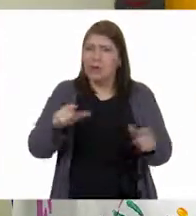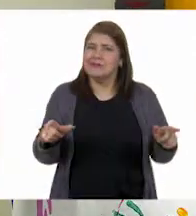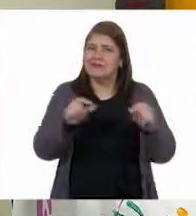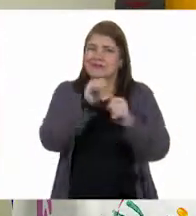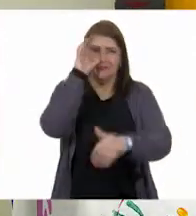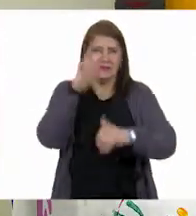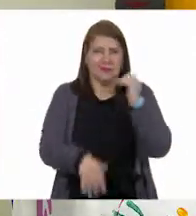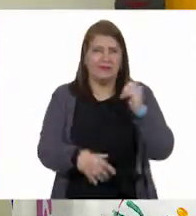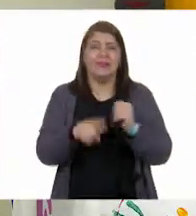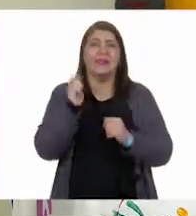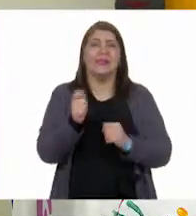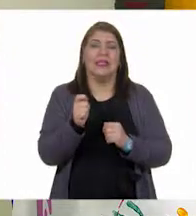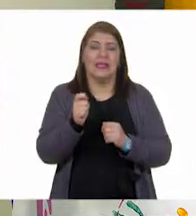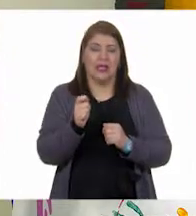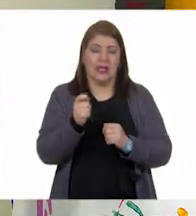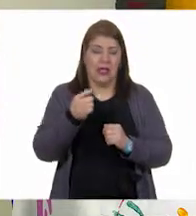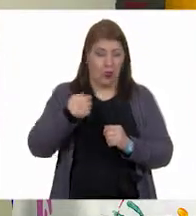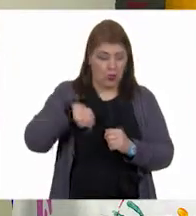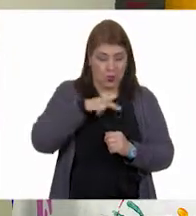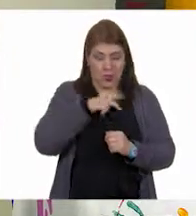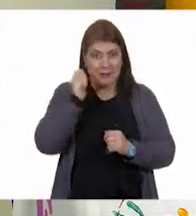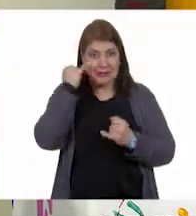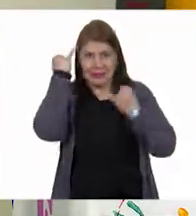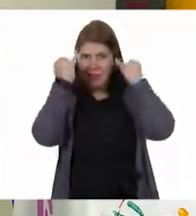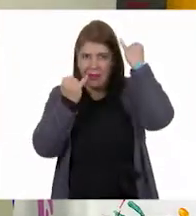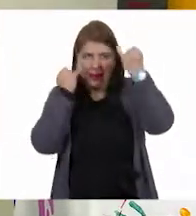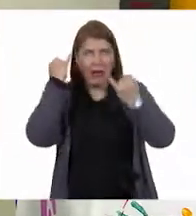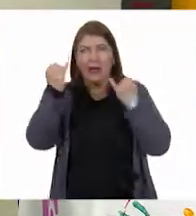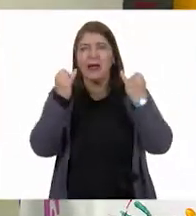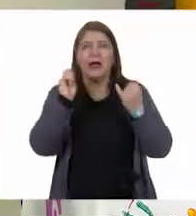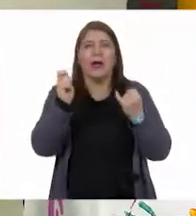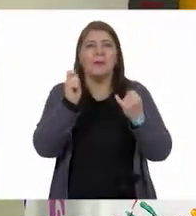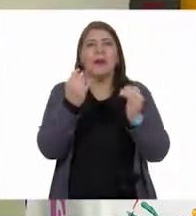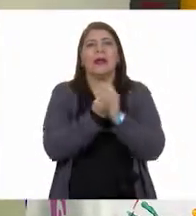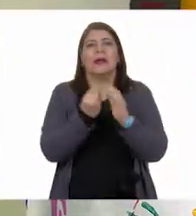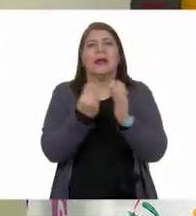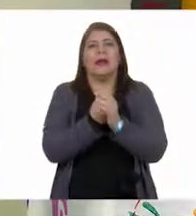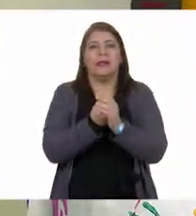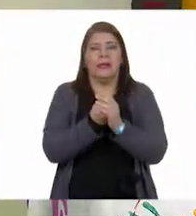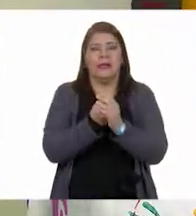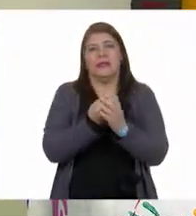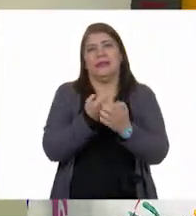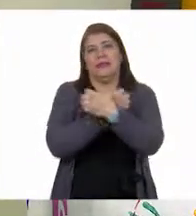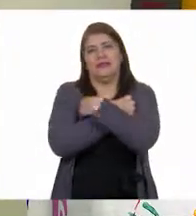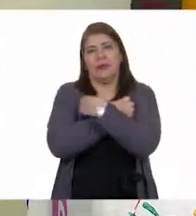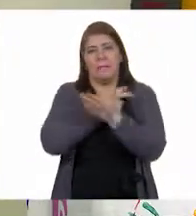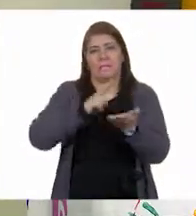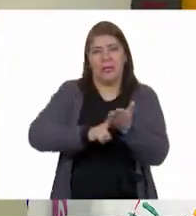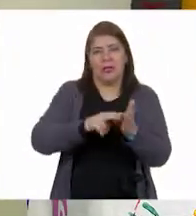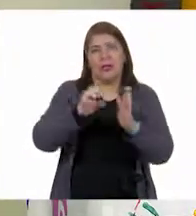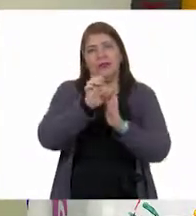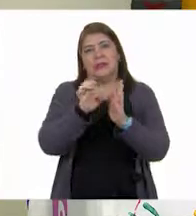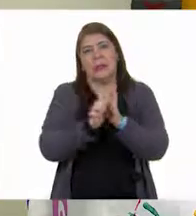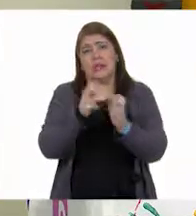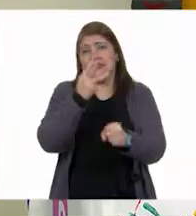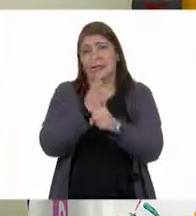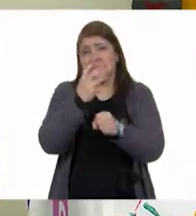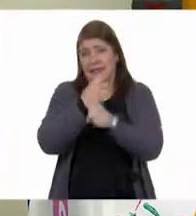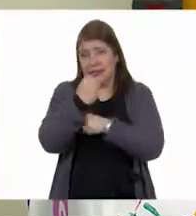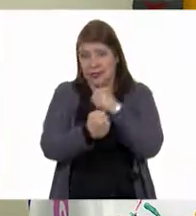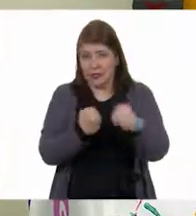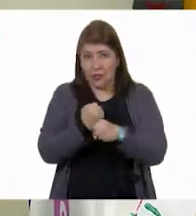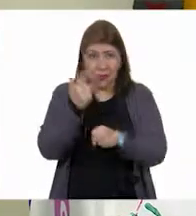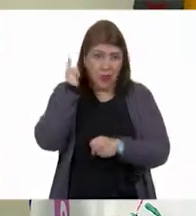terminado con nuestras ideas de la clase de formación cívica y ética para niñas y niños de tercer grado. Espero que lo hayan